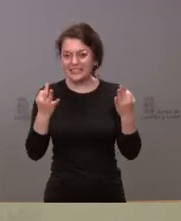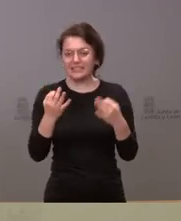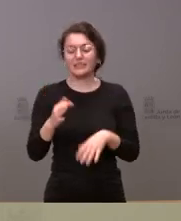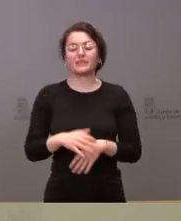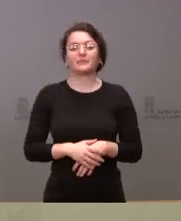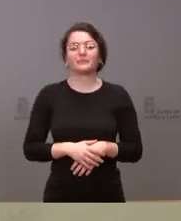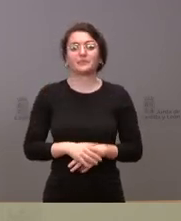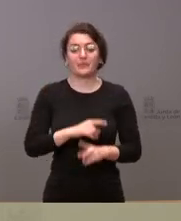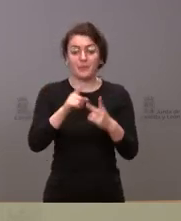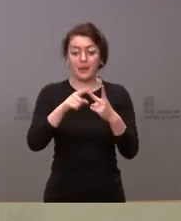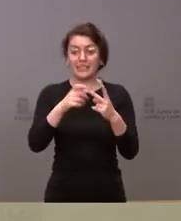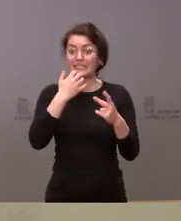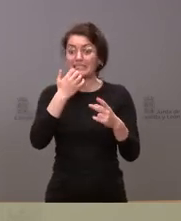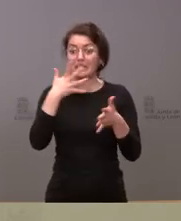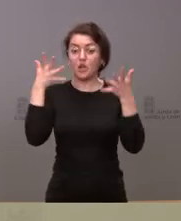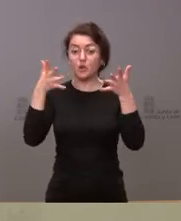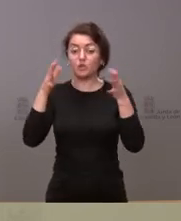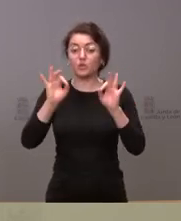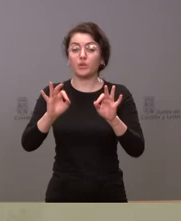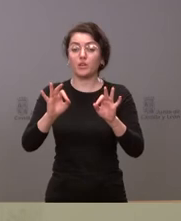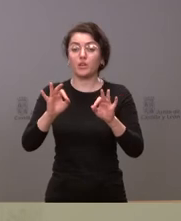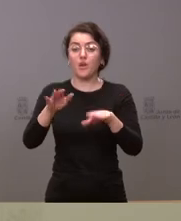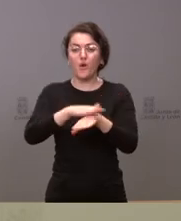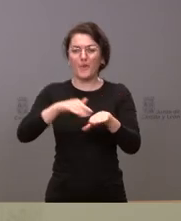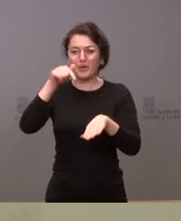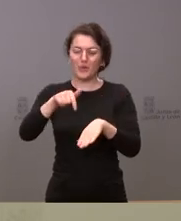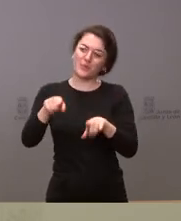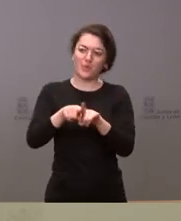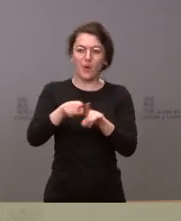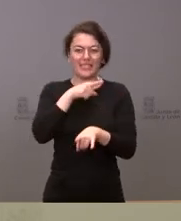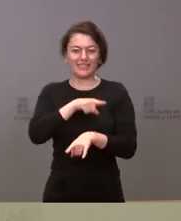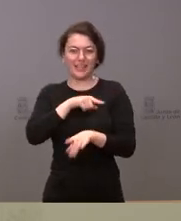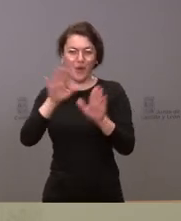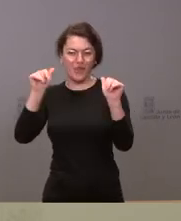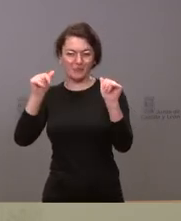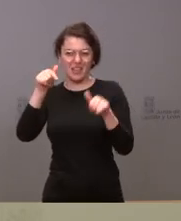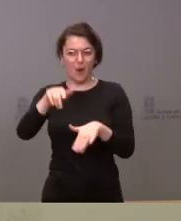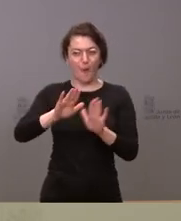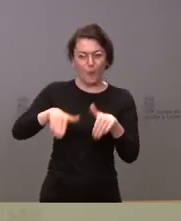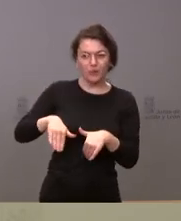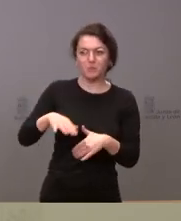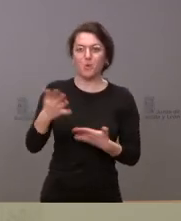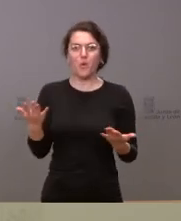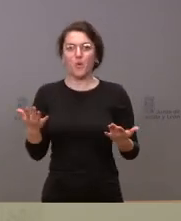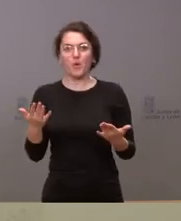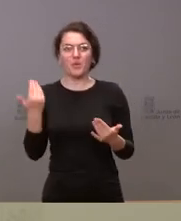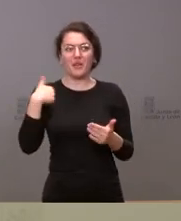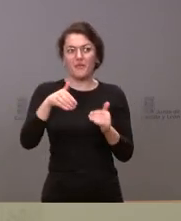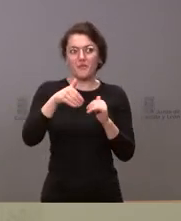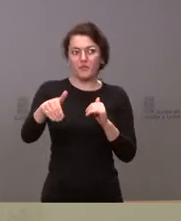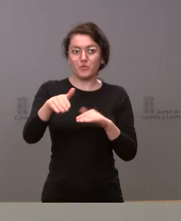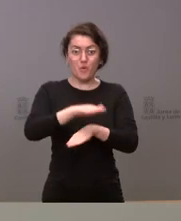si en el consejo de gobierno de hoy había sensación de despedida de que es el último y si el jueves que viene tendremos otro gobierno de la junta aquí